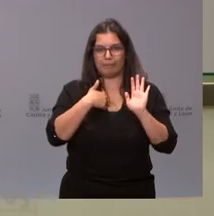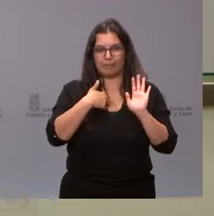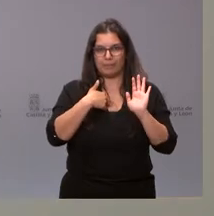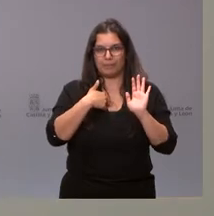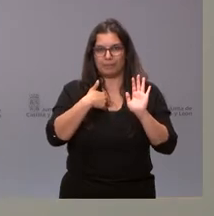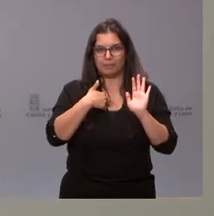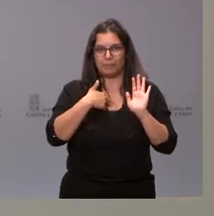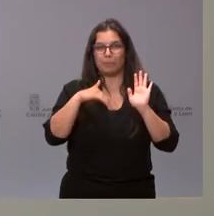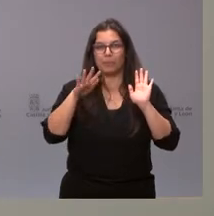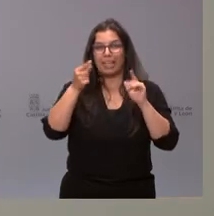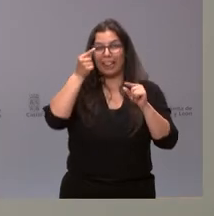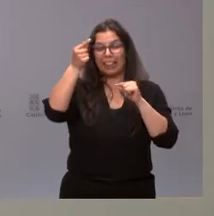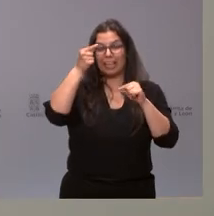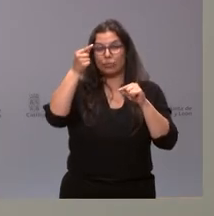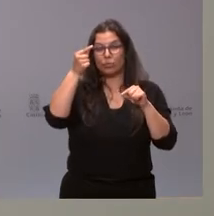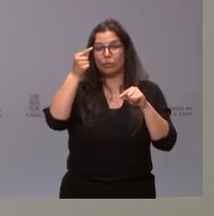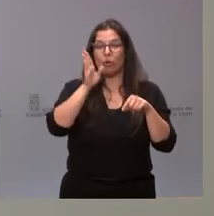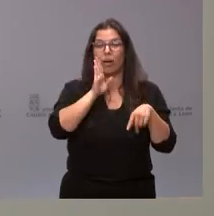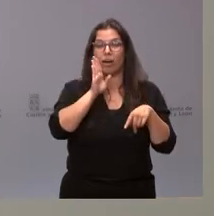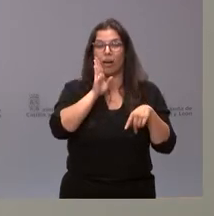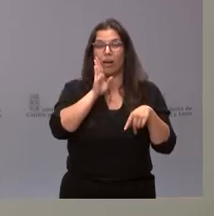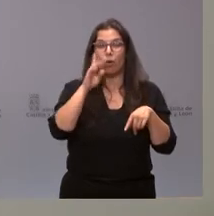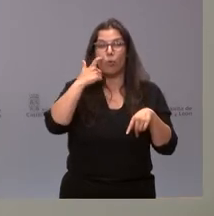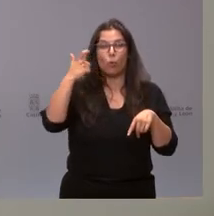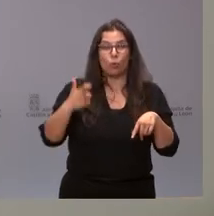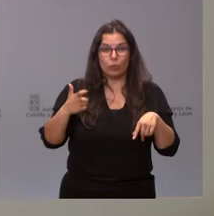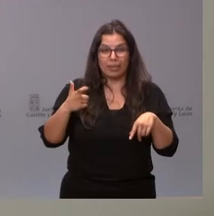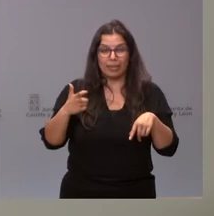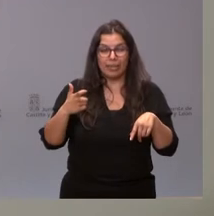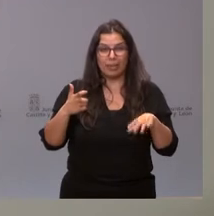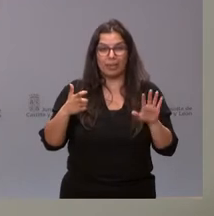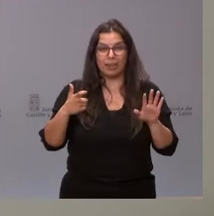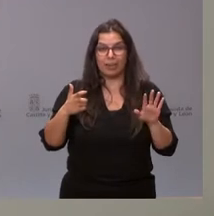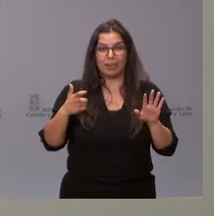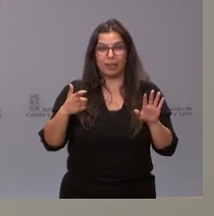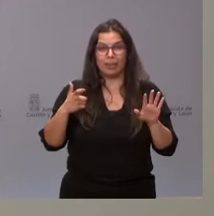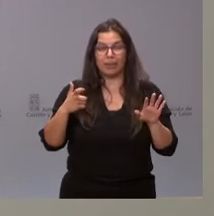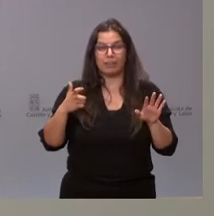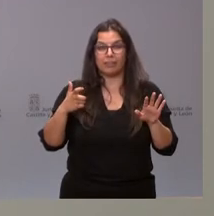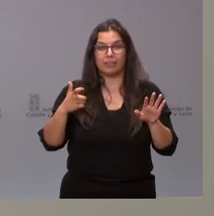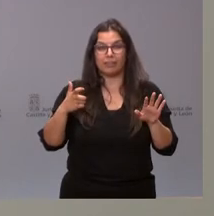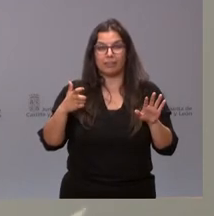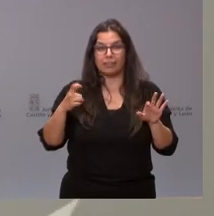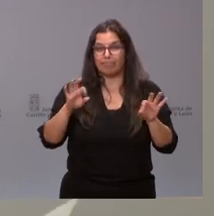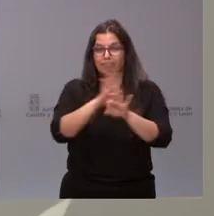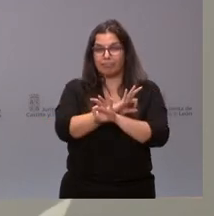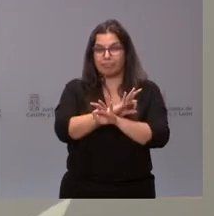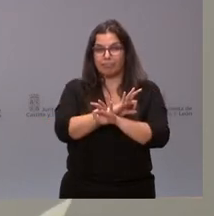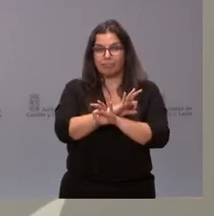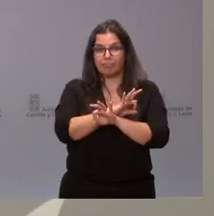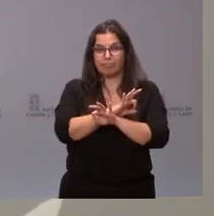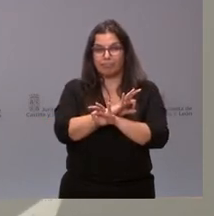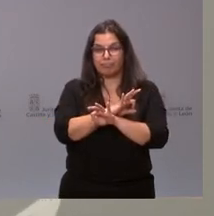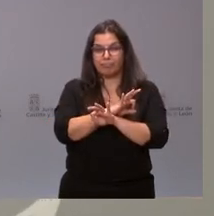Creo que les he dado los datos de Ucrania relativos al dato